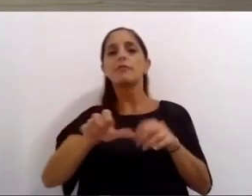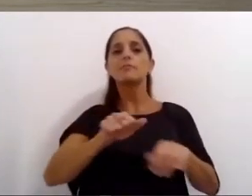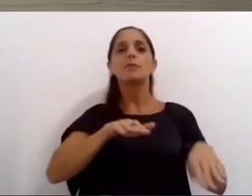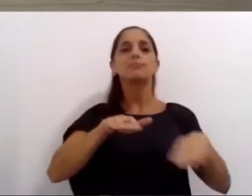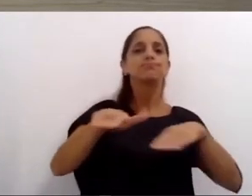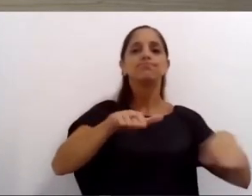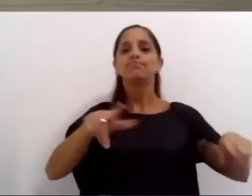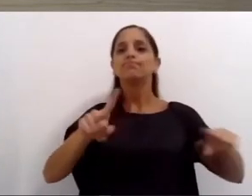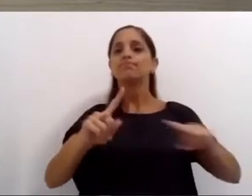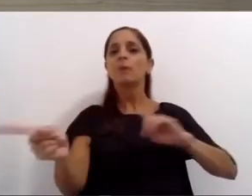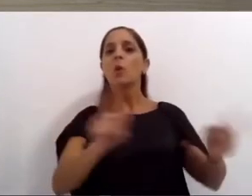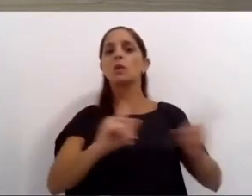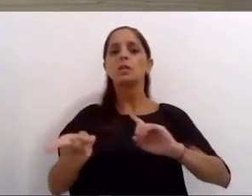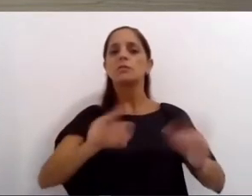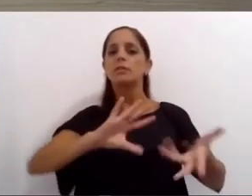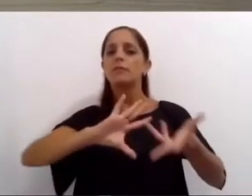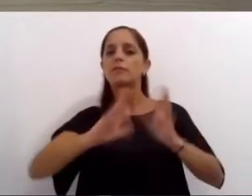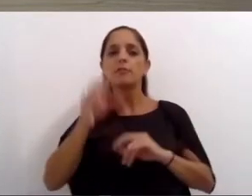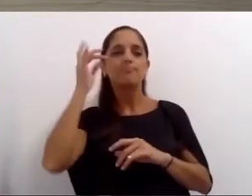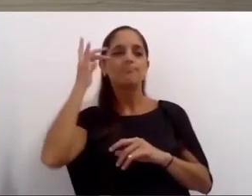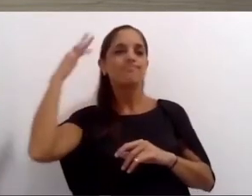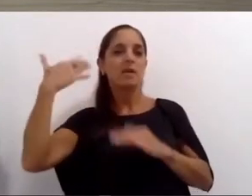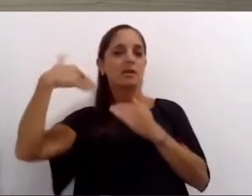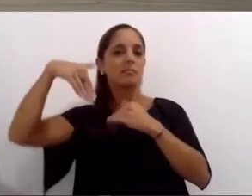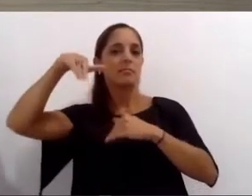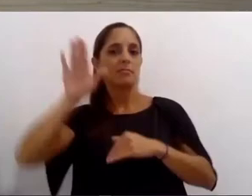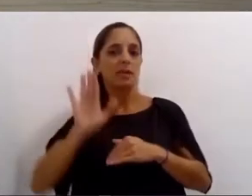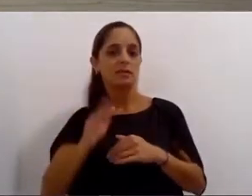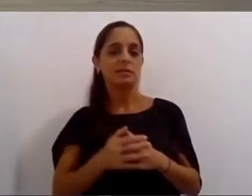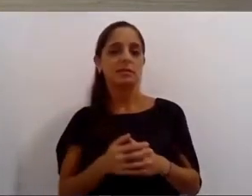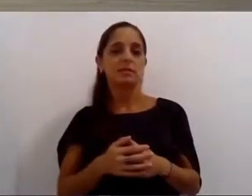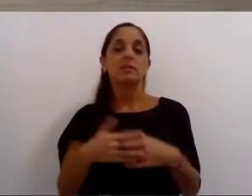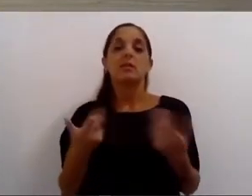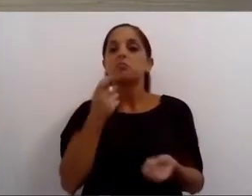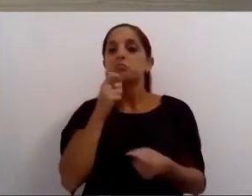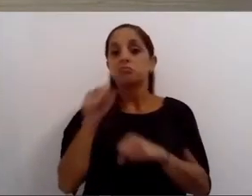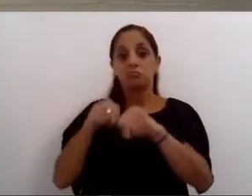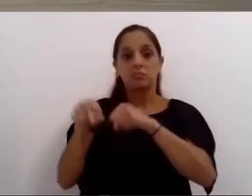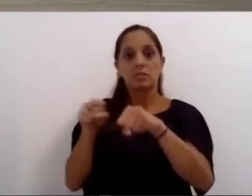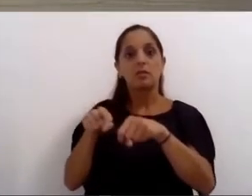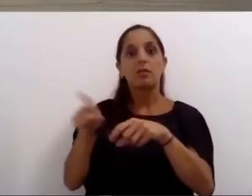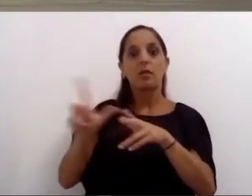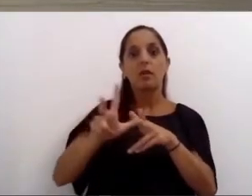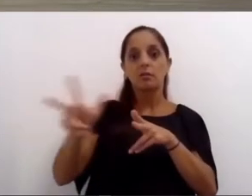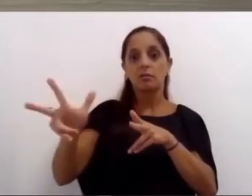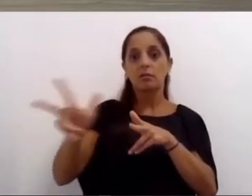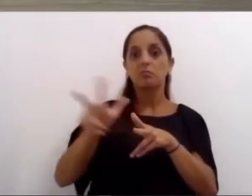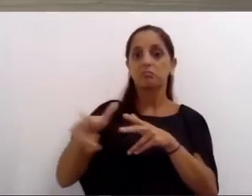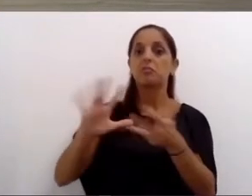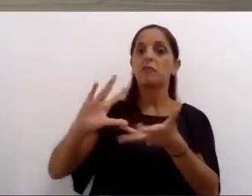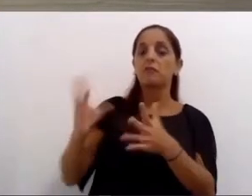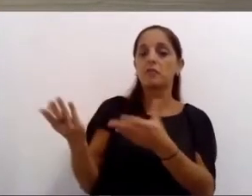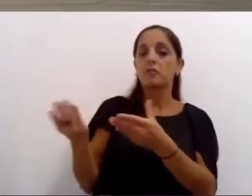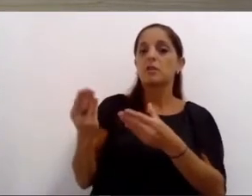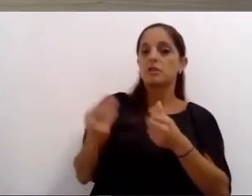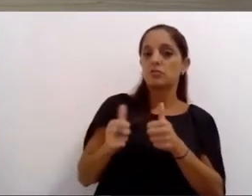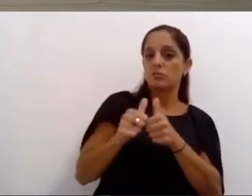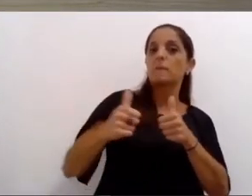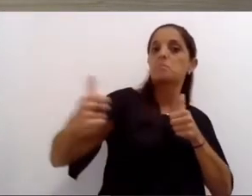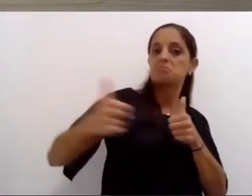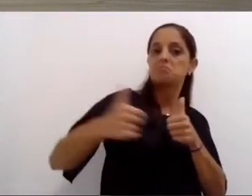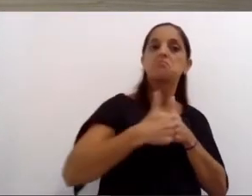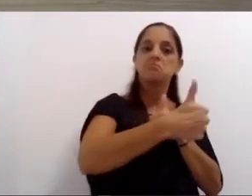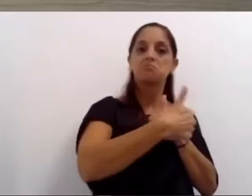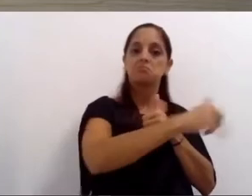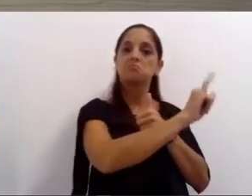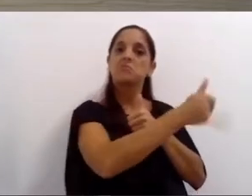el año 2020 nos adaptamos a nuevas formas de movilidad la bicicleta permitía respetar el distanciamiento social y